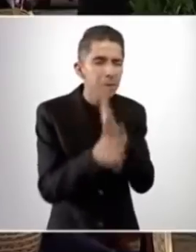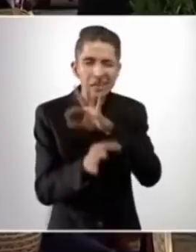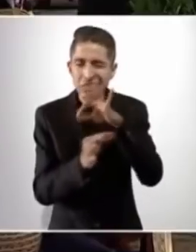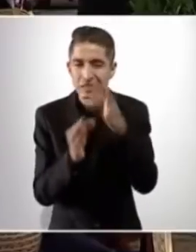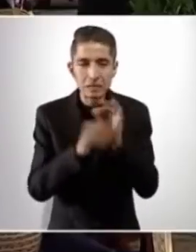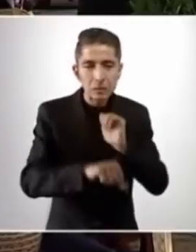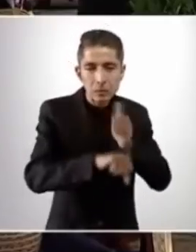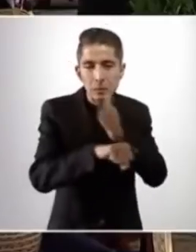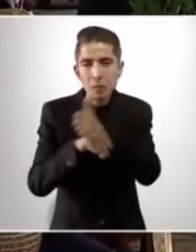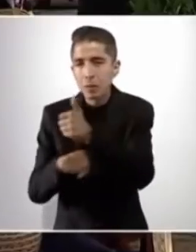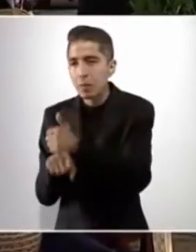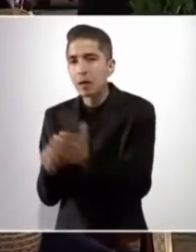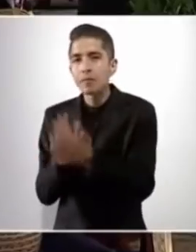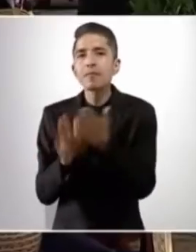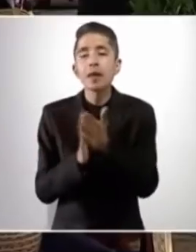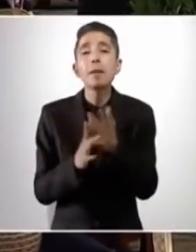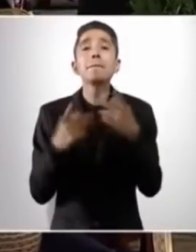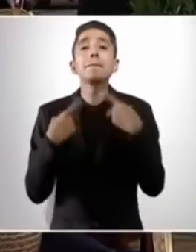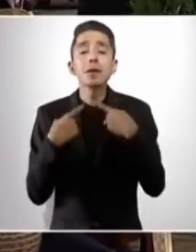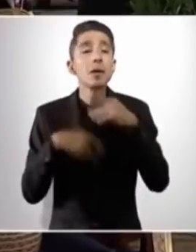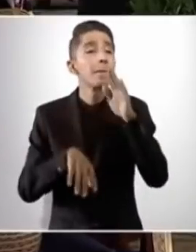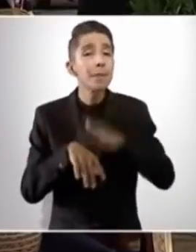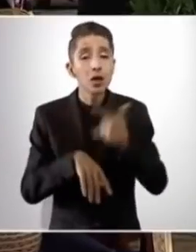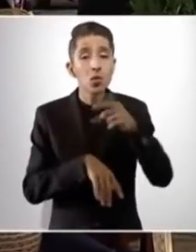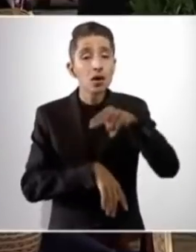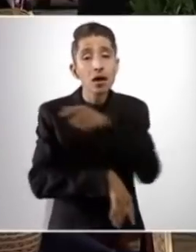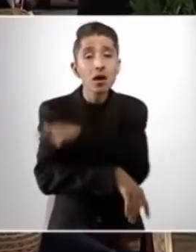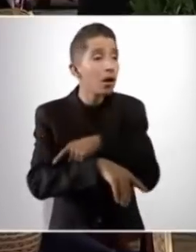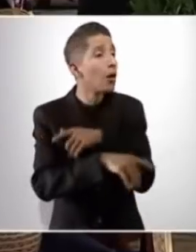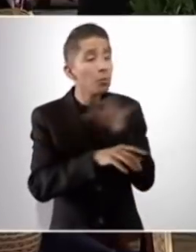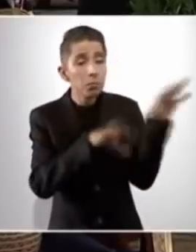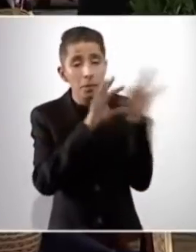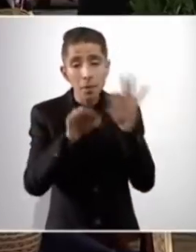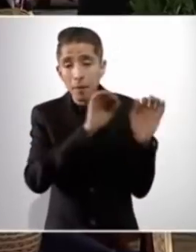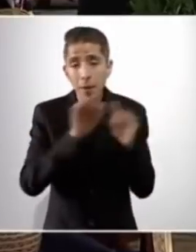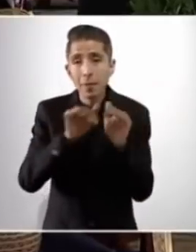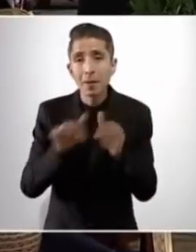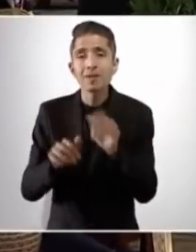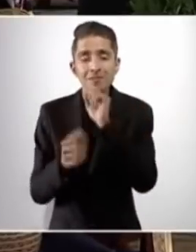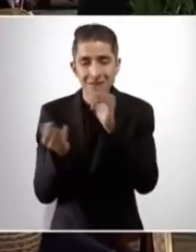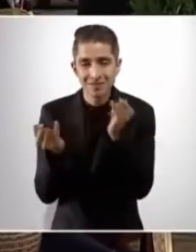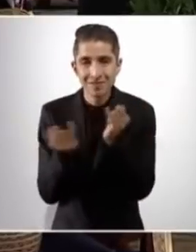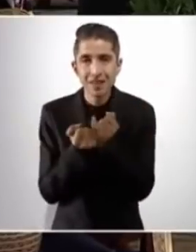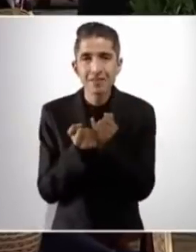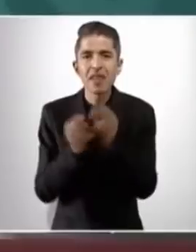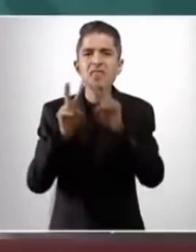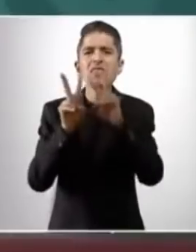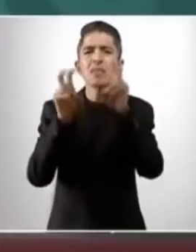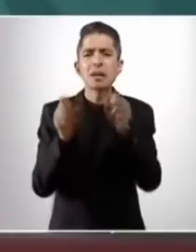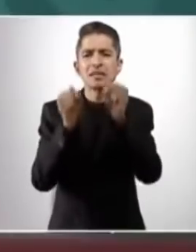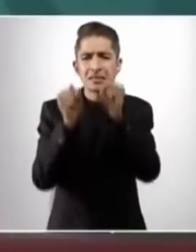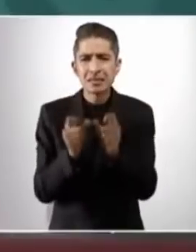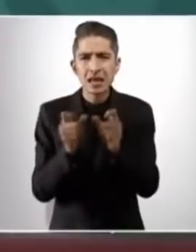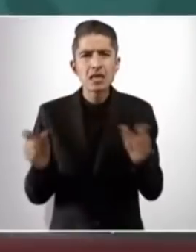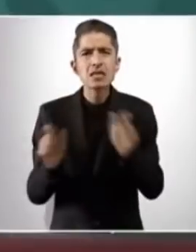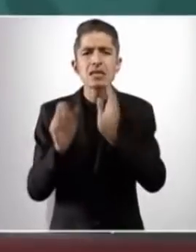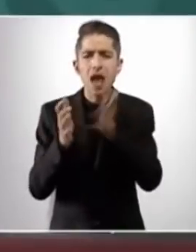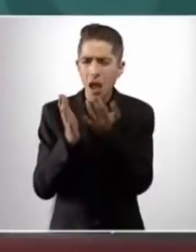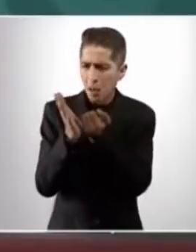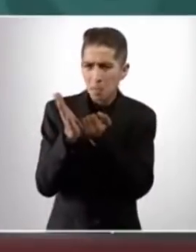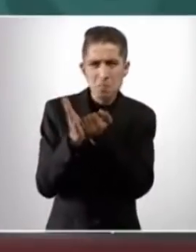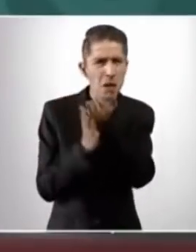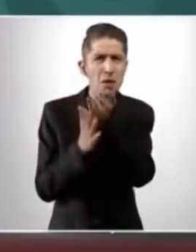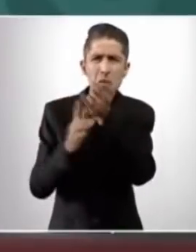los elementos que se requieran. También, la política en materia de seguridad está bien definida,